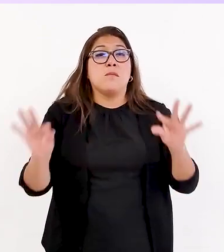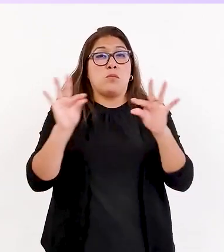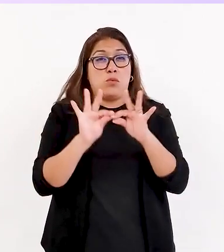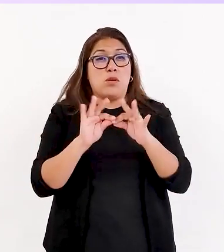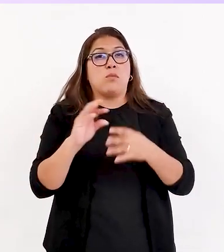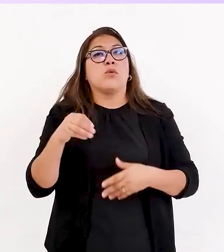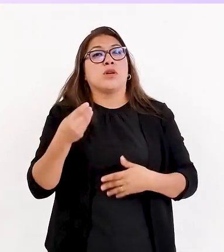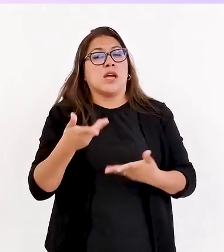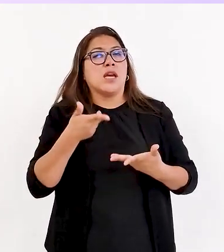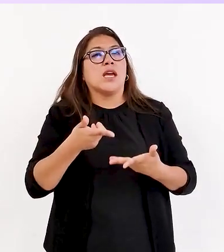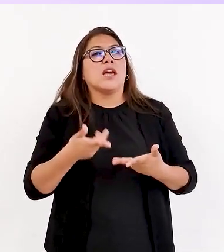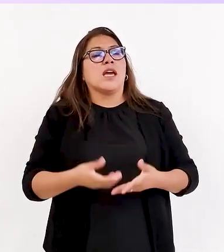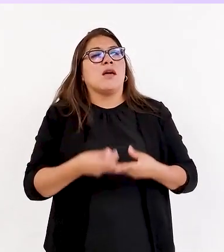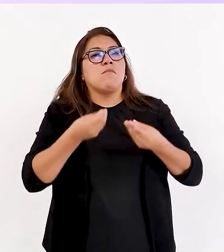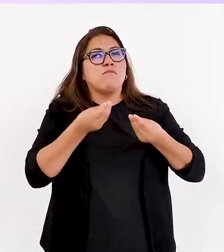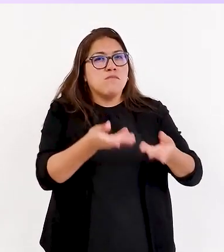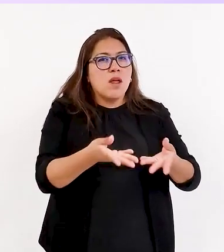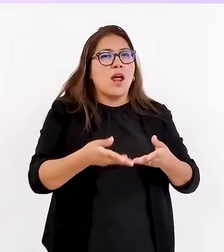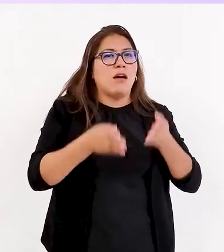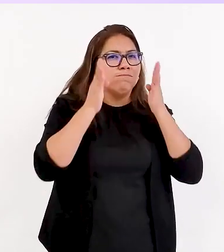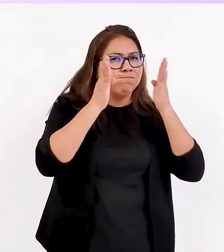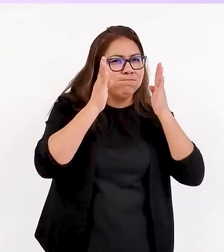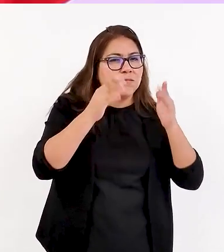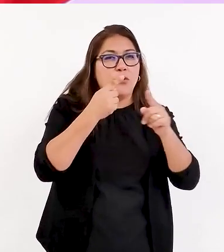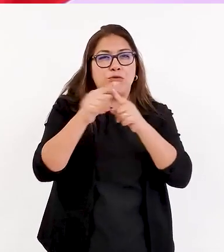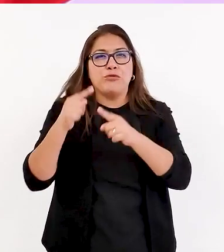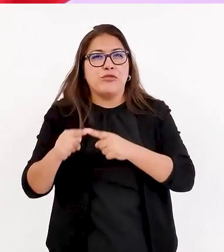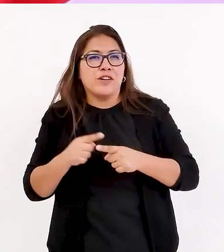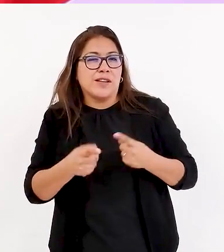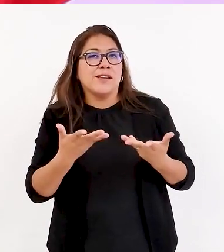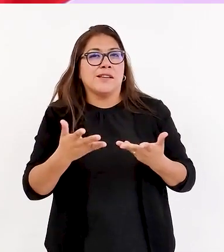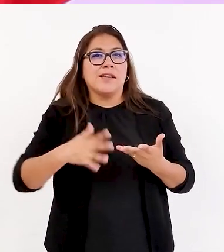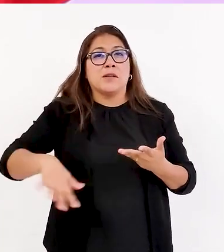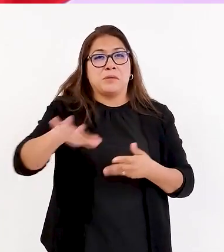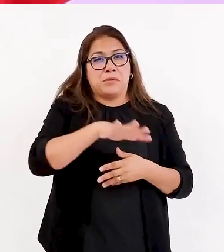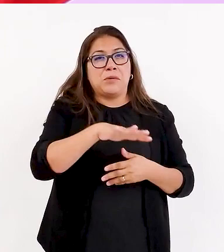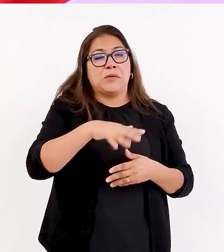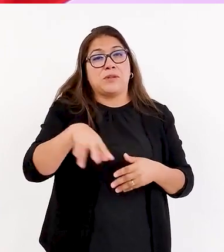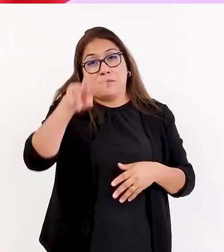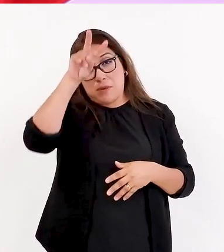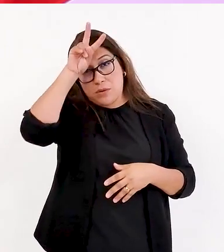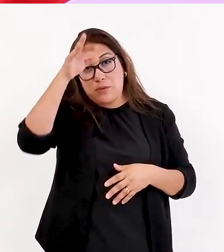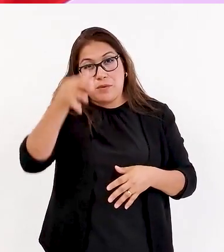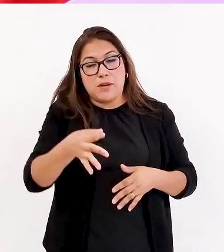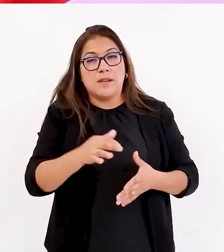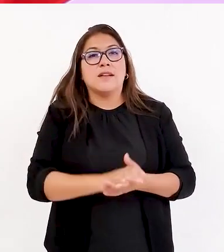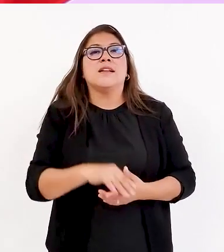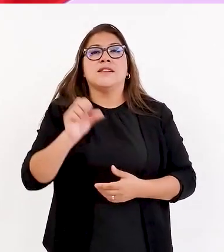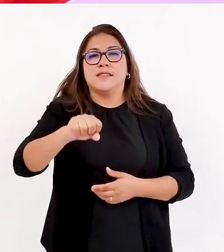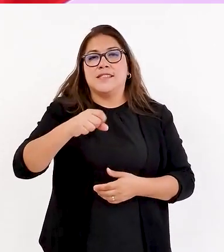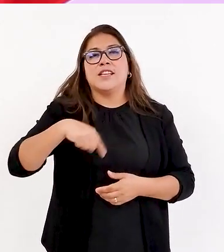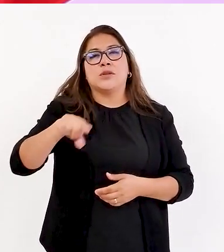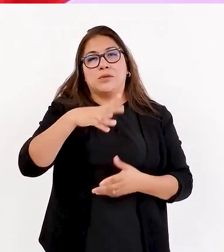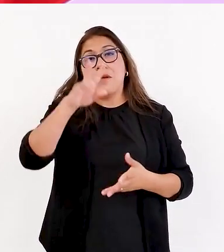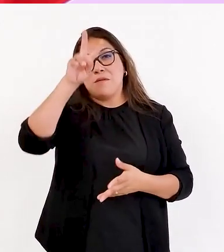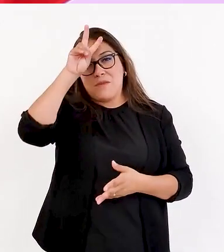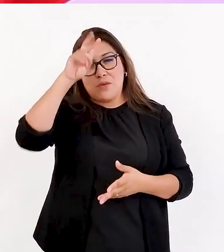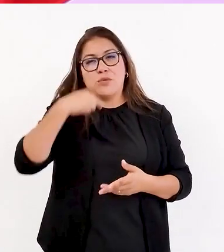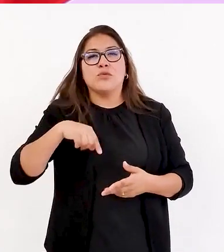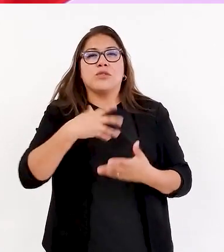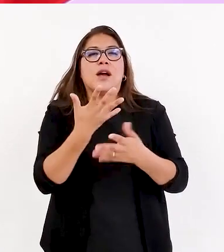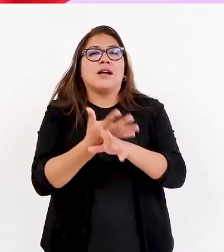porque te permite poder atender a nivel nacional. Claro, a nivel nacional, ahora, nosotros también lo que